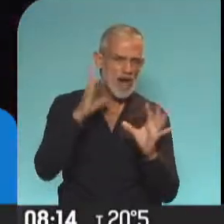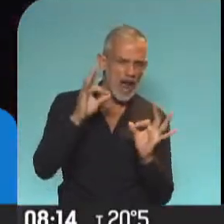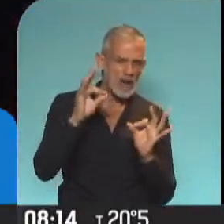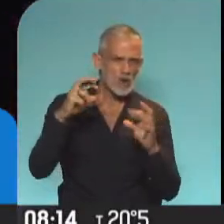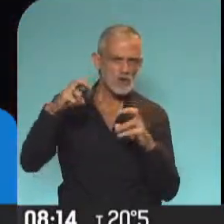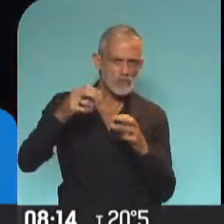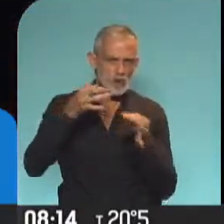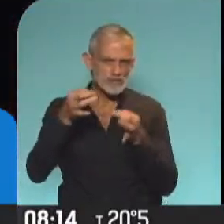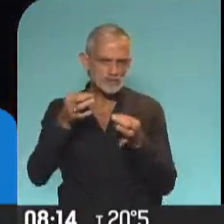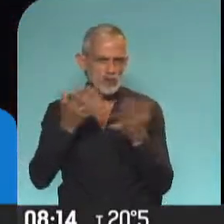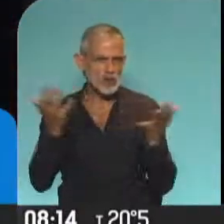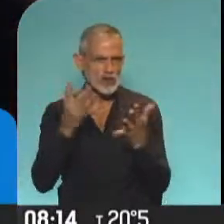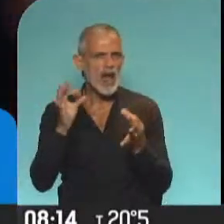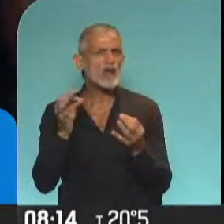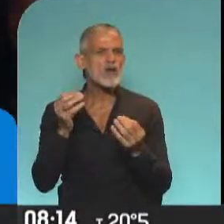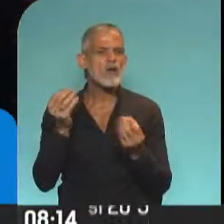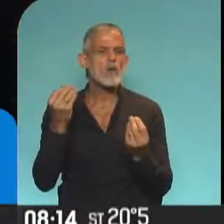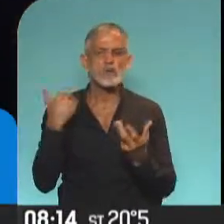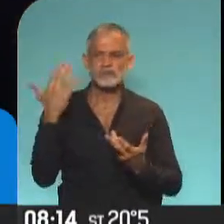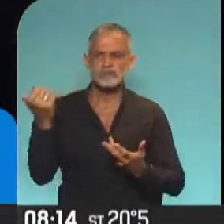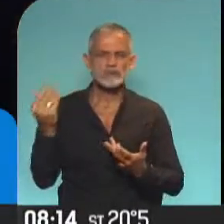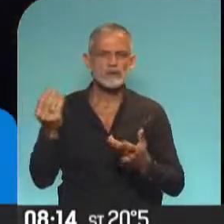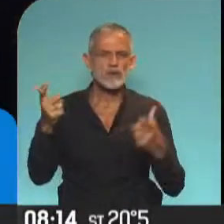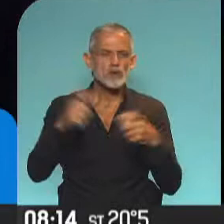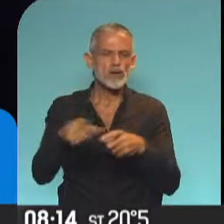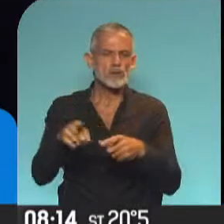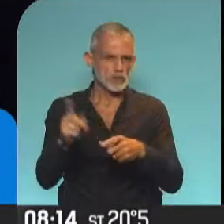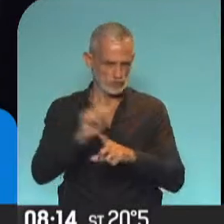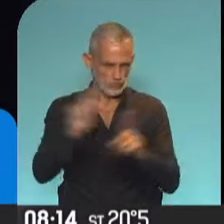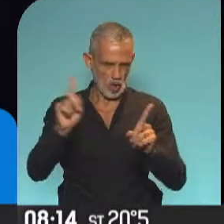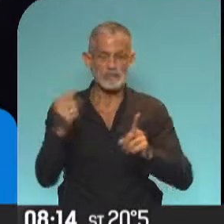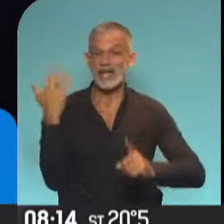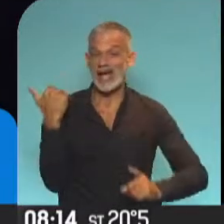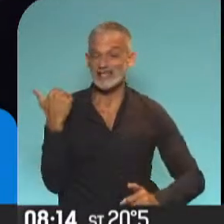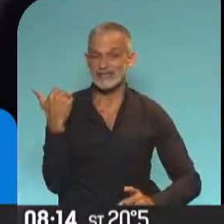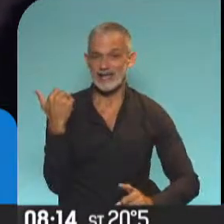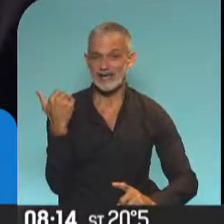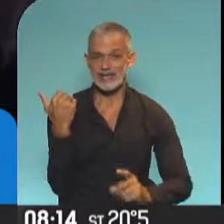diálogo, mesa de trabajo? ¿Cómo le han llamado ustedes a esas reuniones? No, ayer